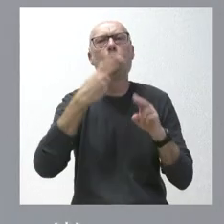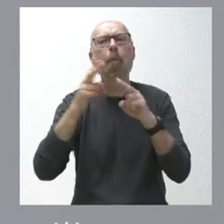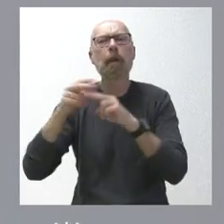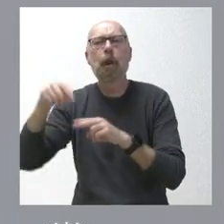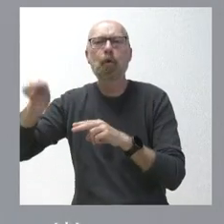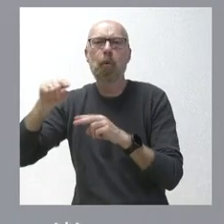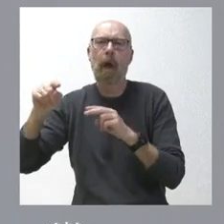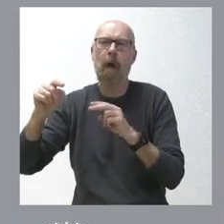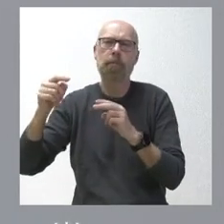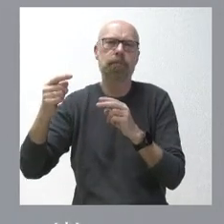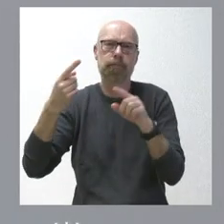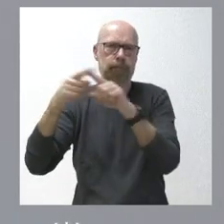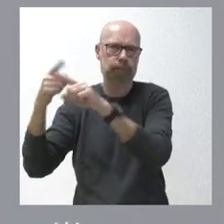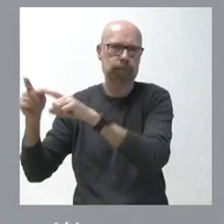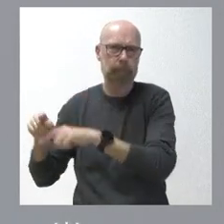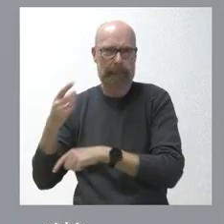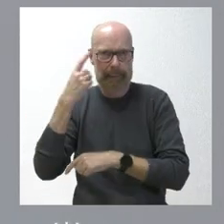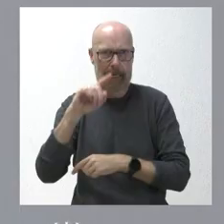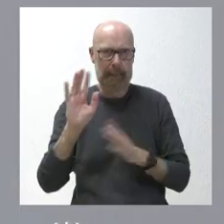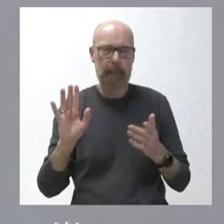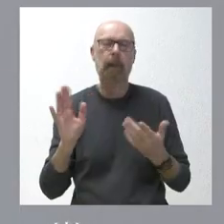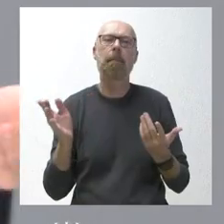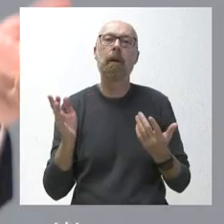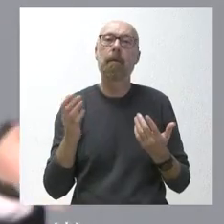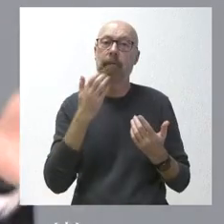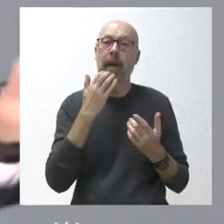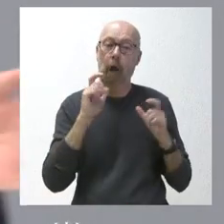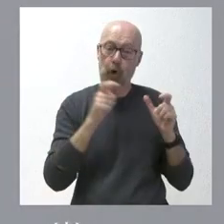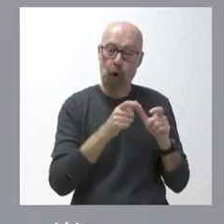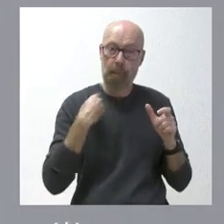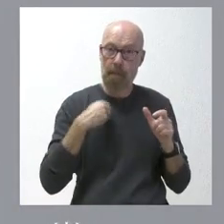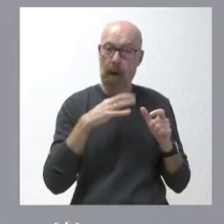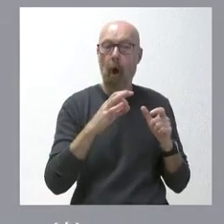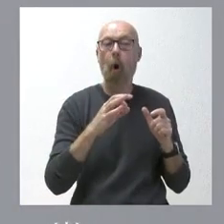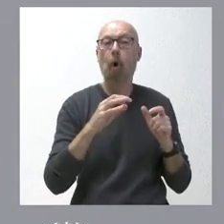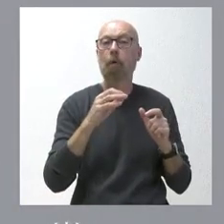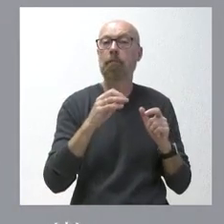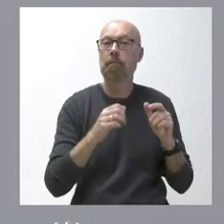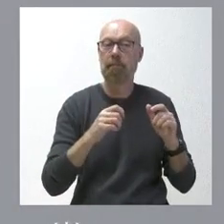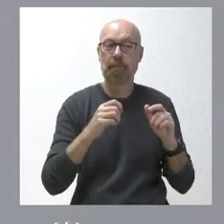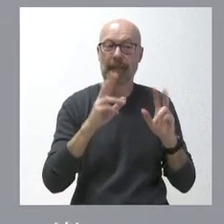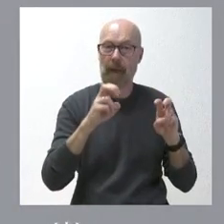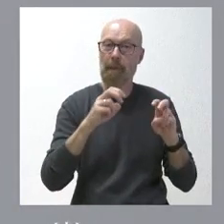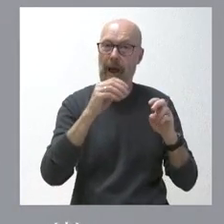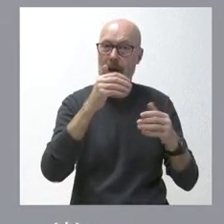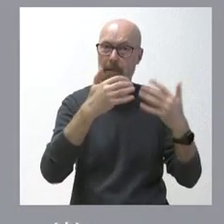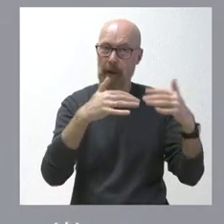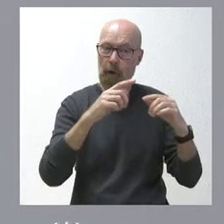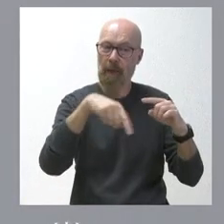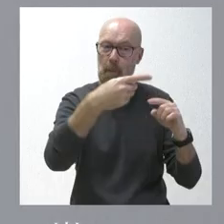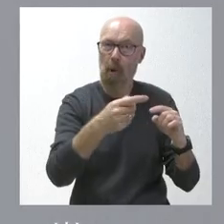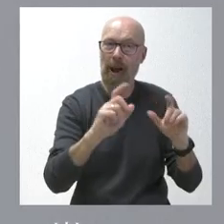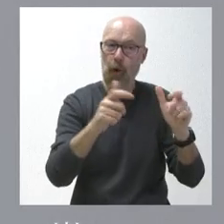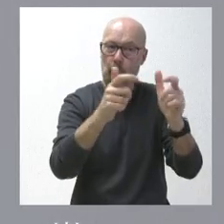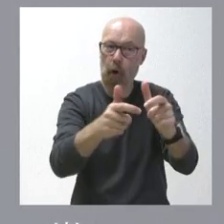nosotros en este ámbito de las reuniones y las que podamos tener el día después del techo de gasto, sobre el cual usted pregunta, pues intentaremos también ir con la